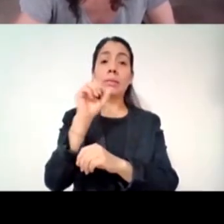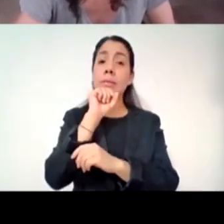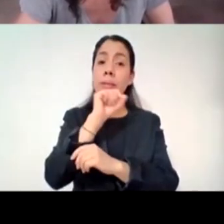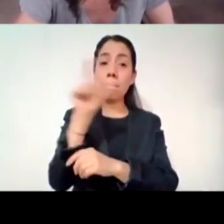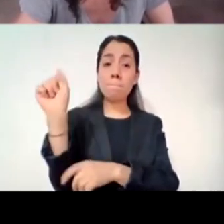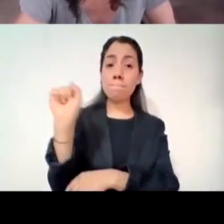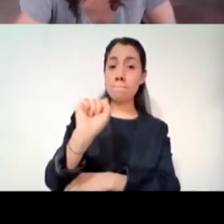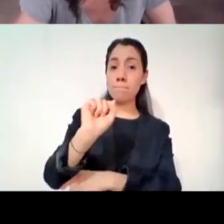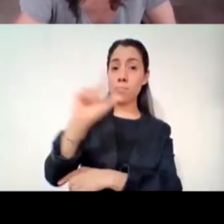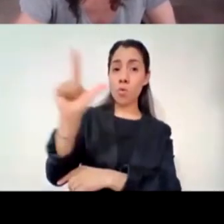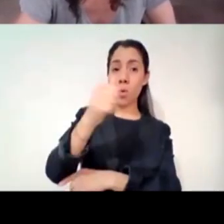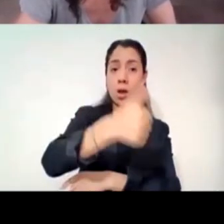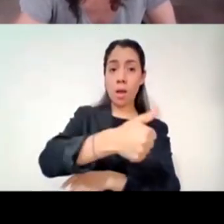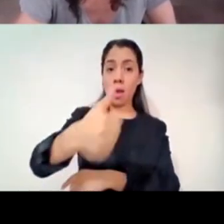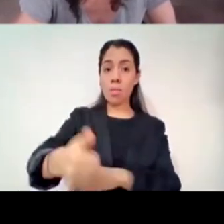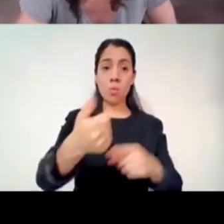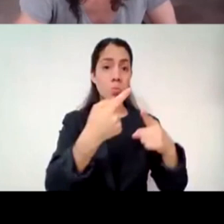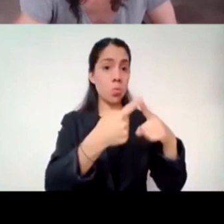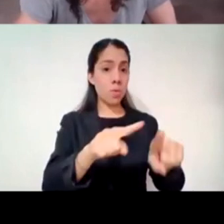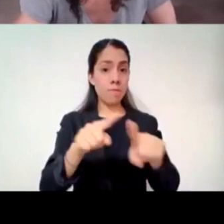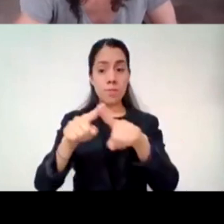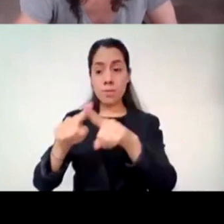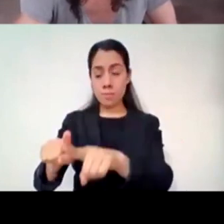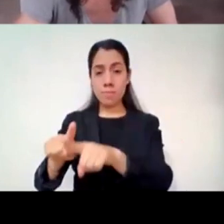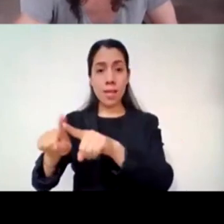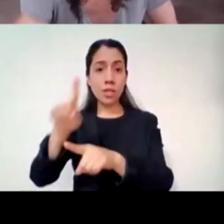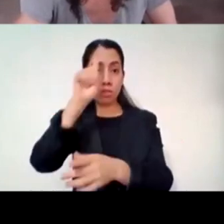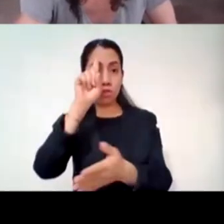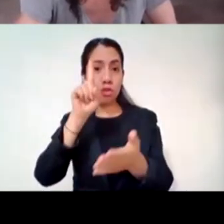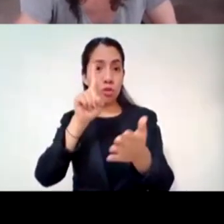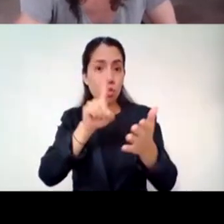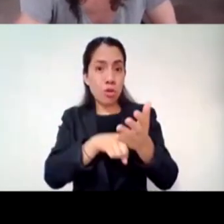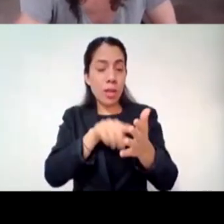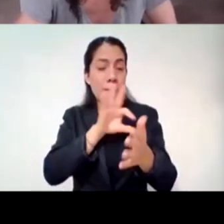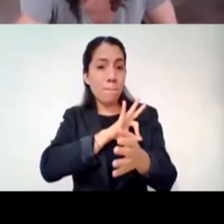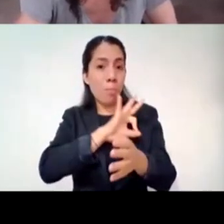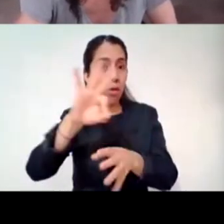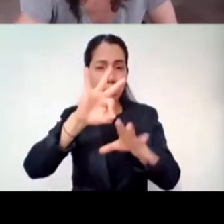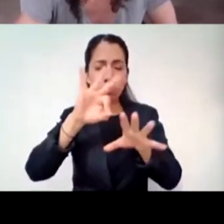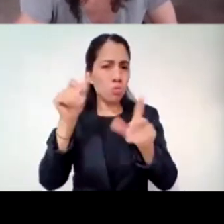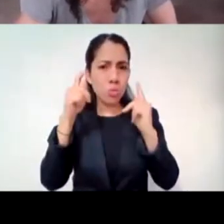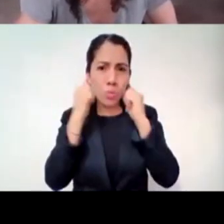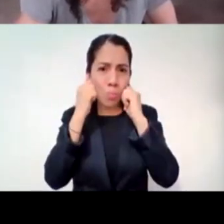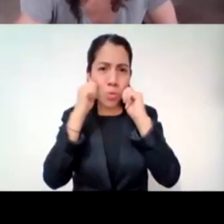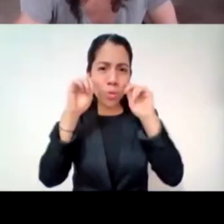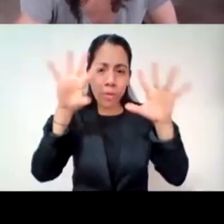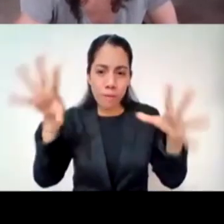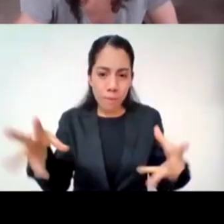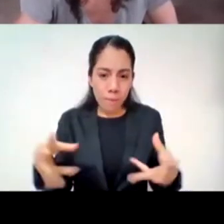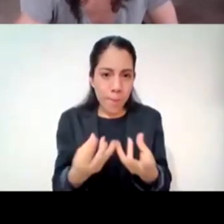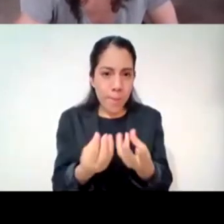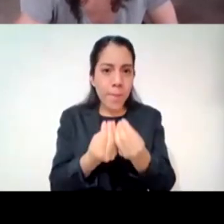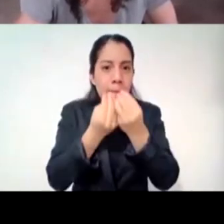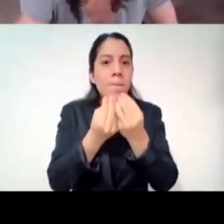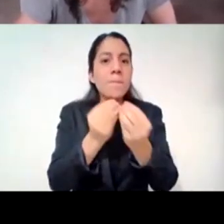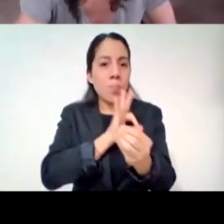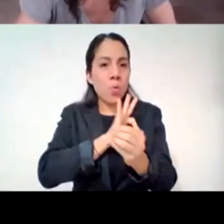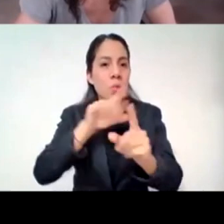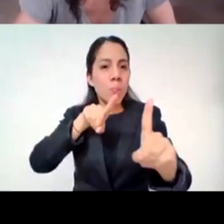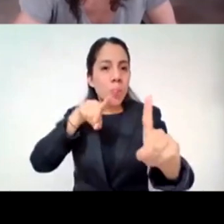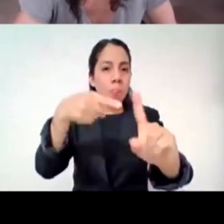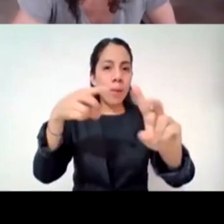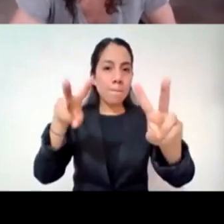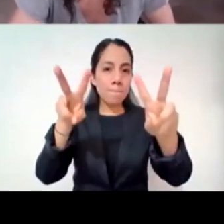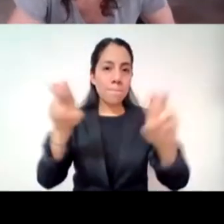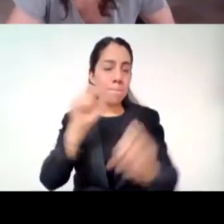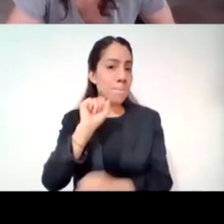muy humano esto que a todos nos está sucediendo y me encanta escucharlas porque me